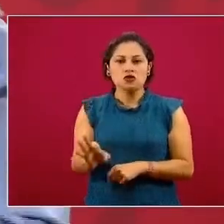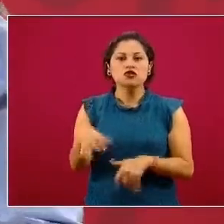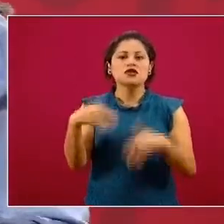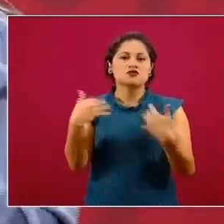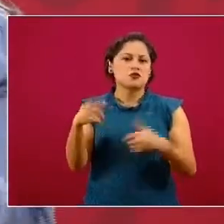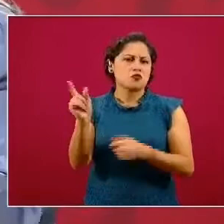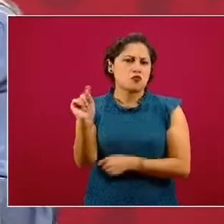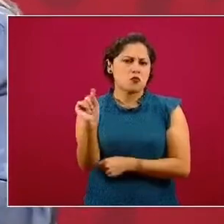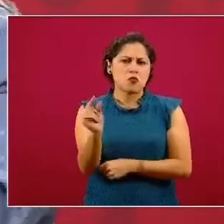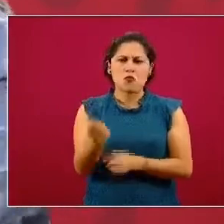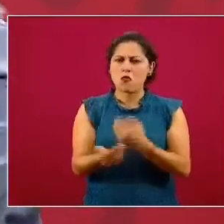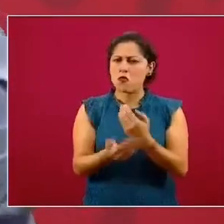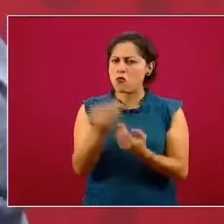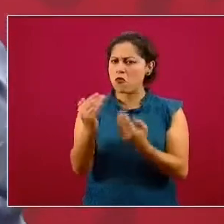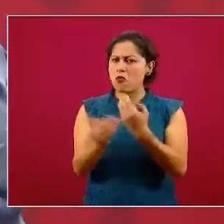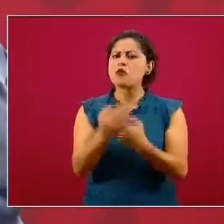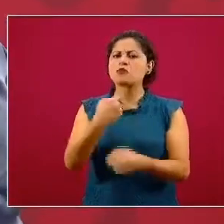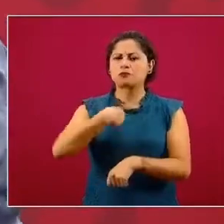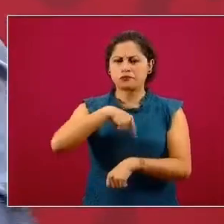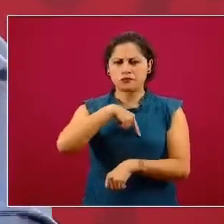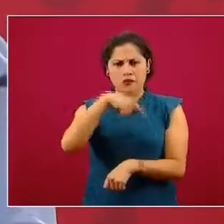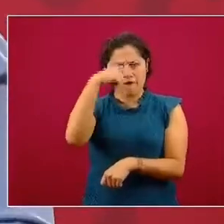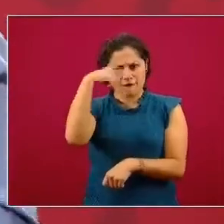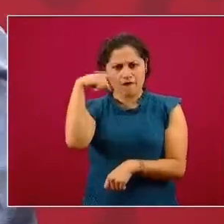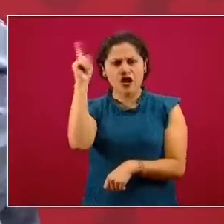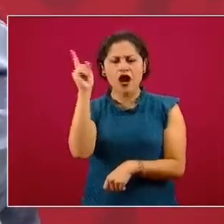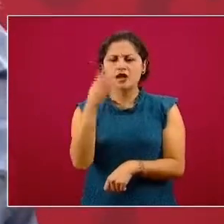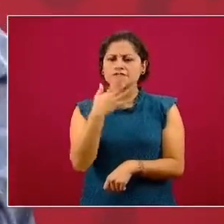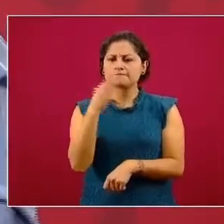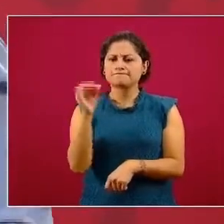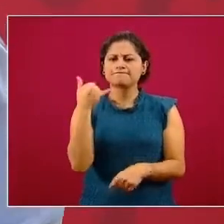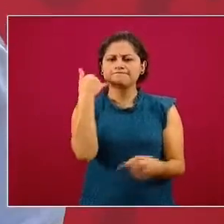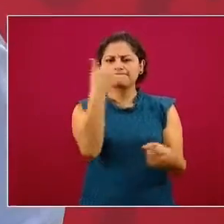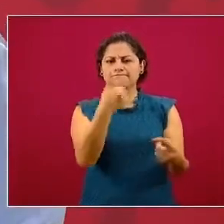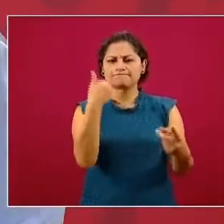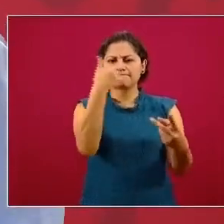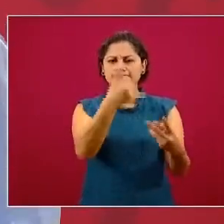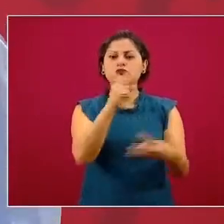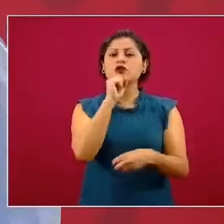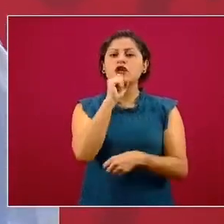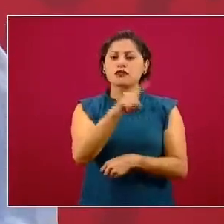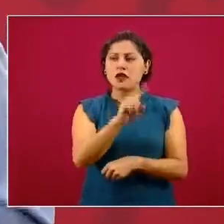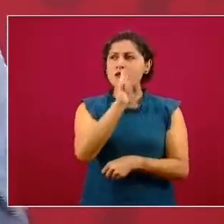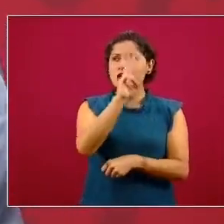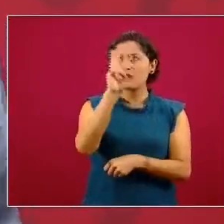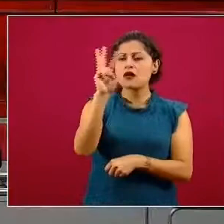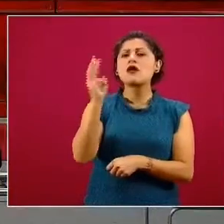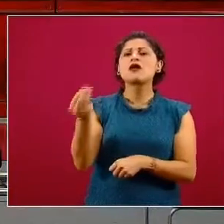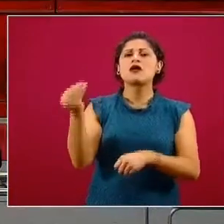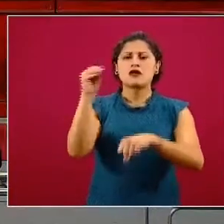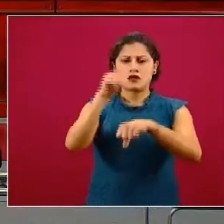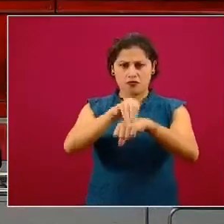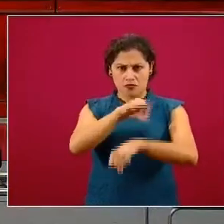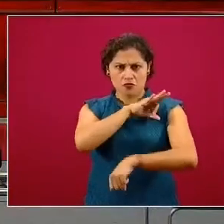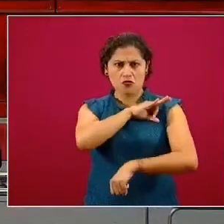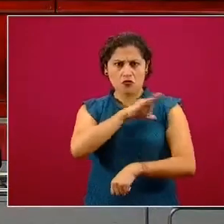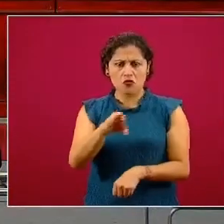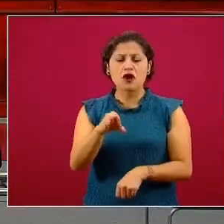contactarlos y también se les podrá poner un anuncio en la página con sus RFCs, que son sus identificadores.